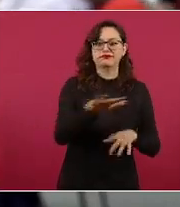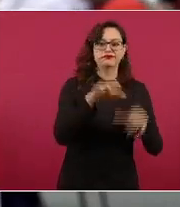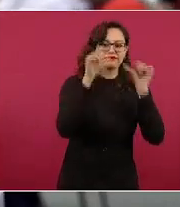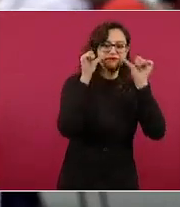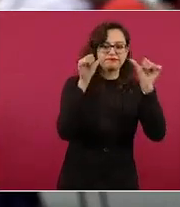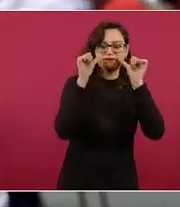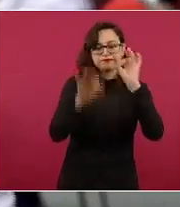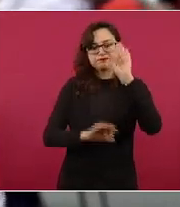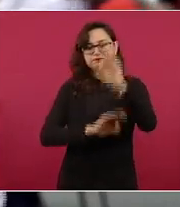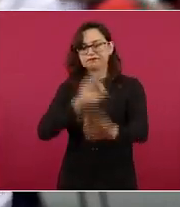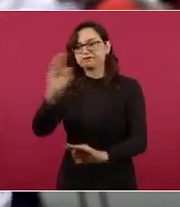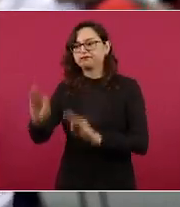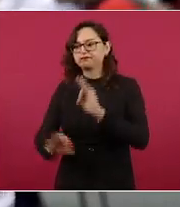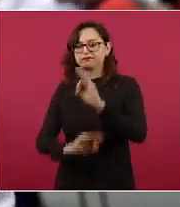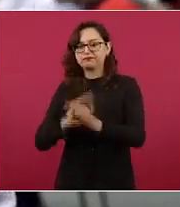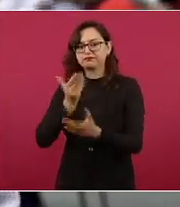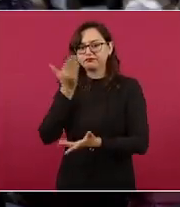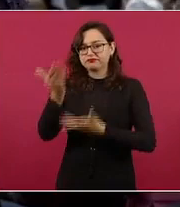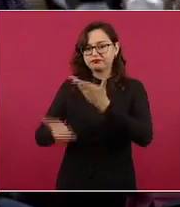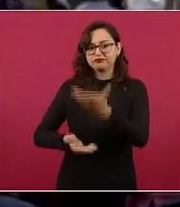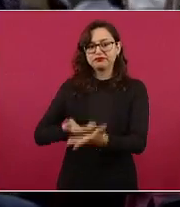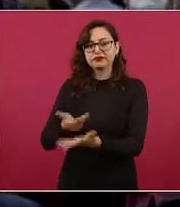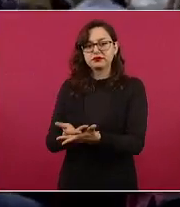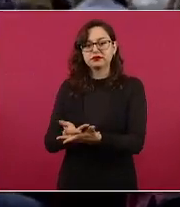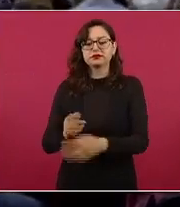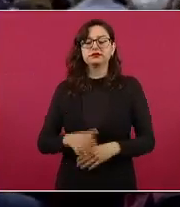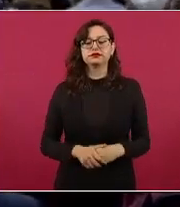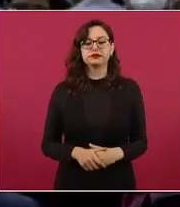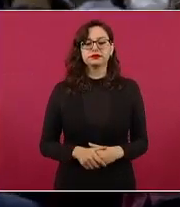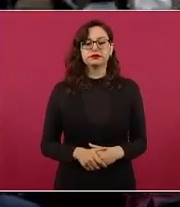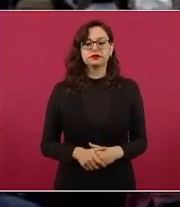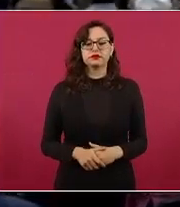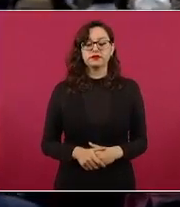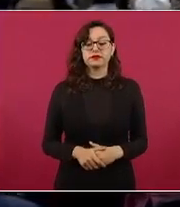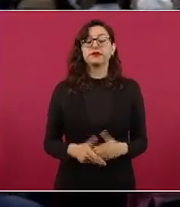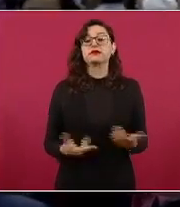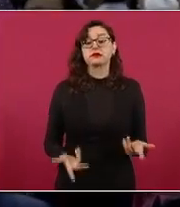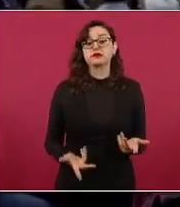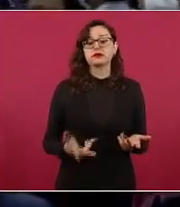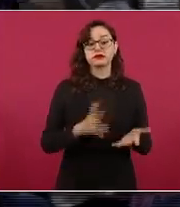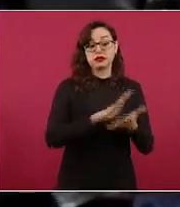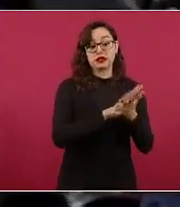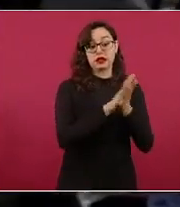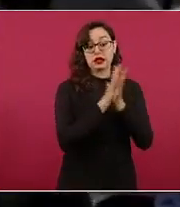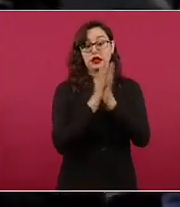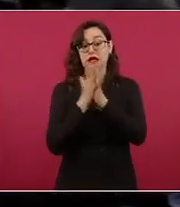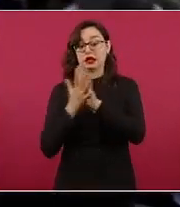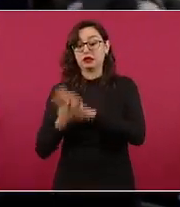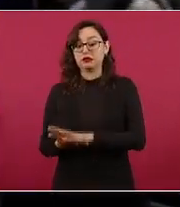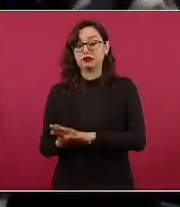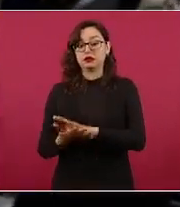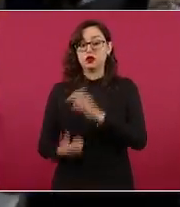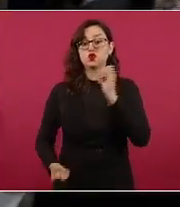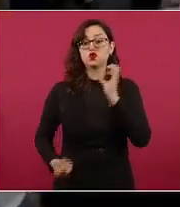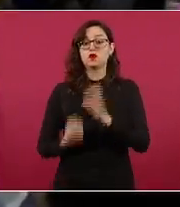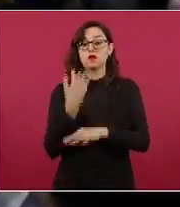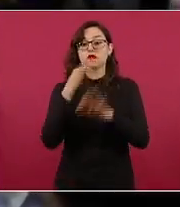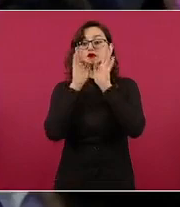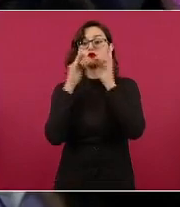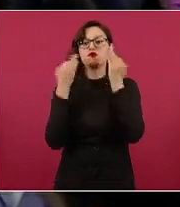cobertura a los servicios de salud que están actualmente. Migrar a este modelo para nosotros es poderles dar certeza a ustedes.